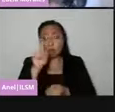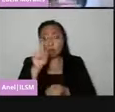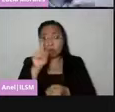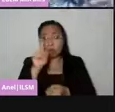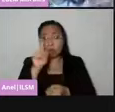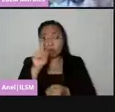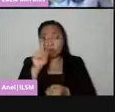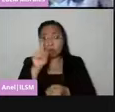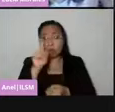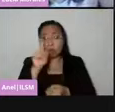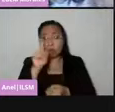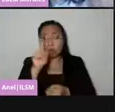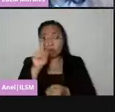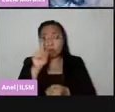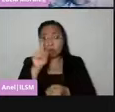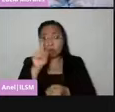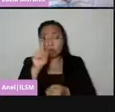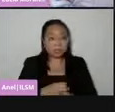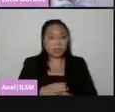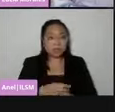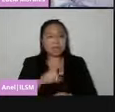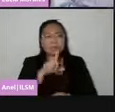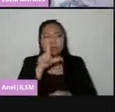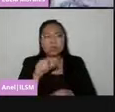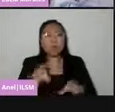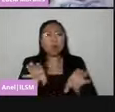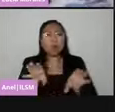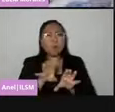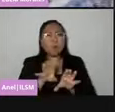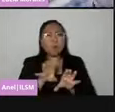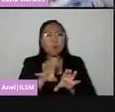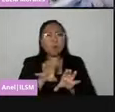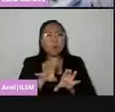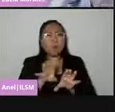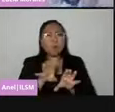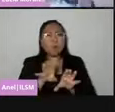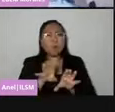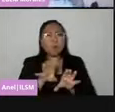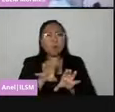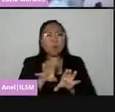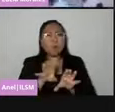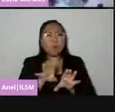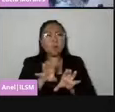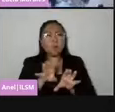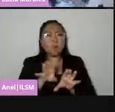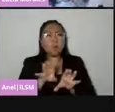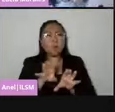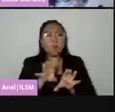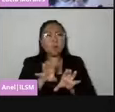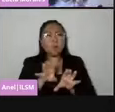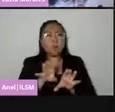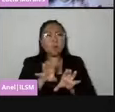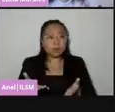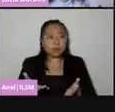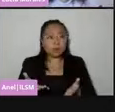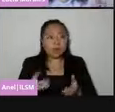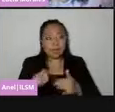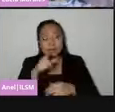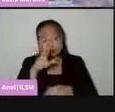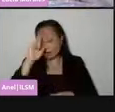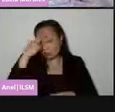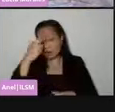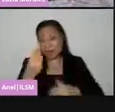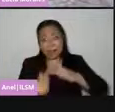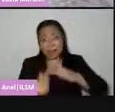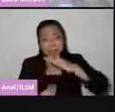Entonces, ¿y cómo se designan los cargos? Que una vez que estas nueve personas... Porque recuerden que una mesa directiva de casilla